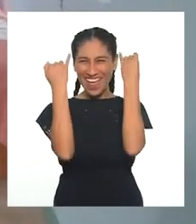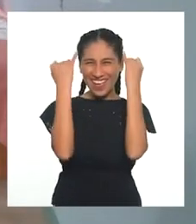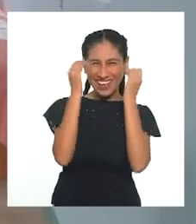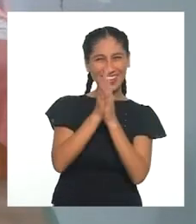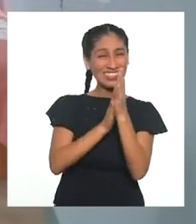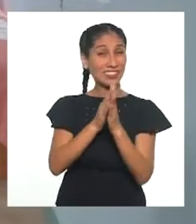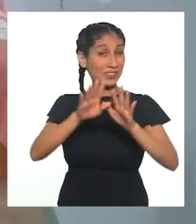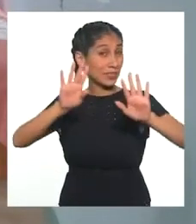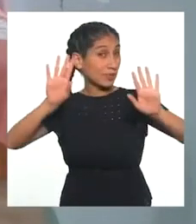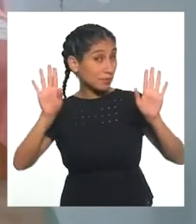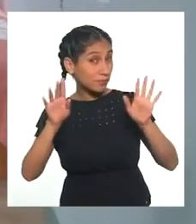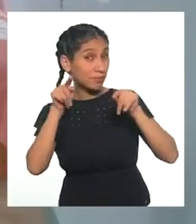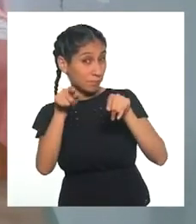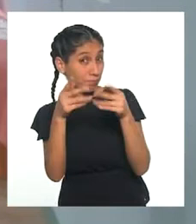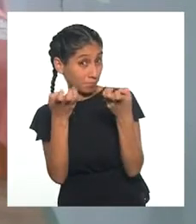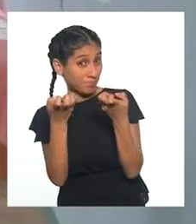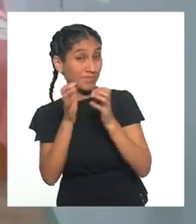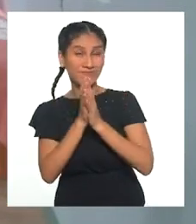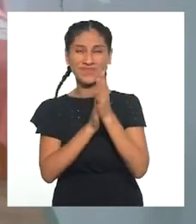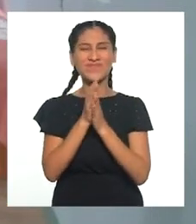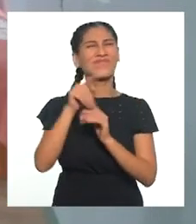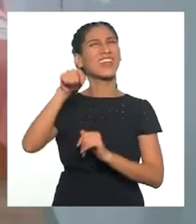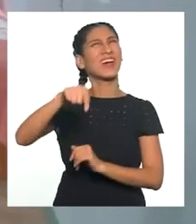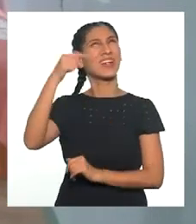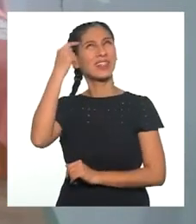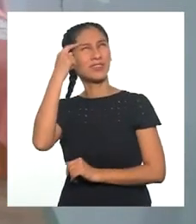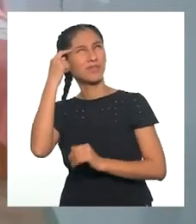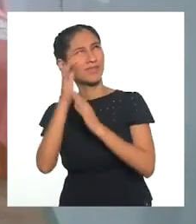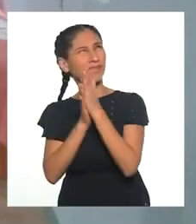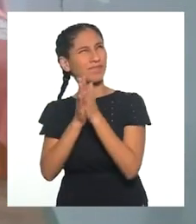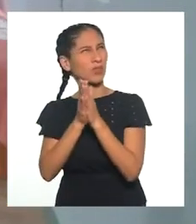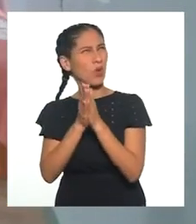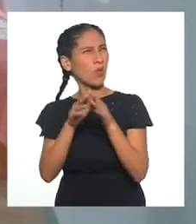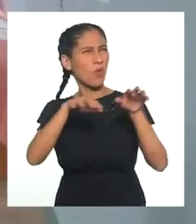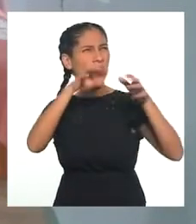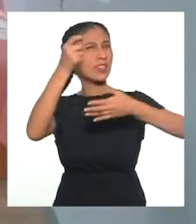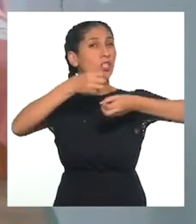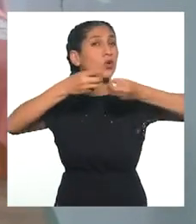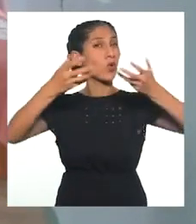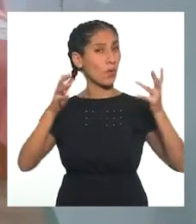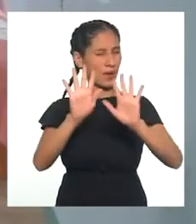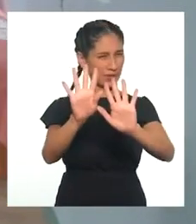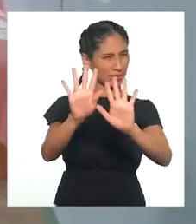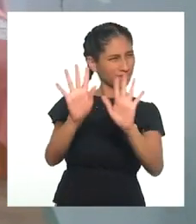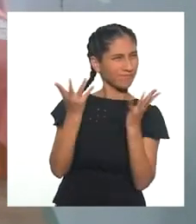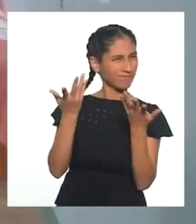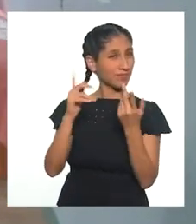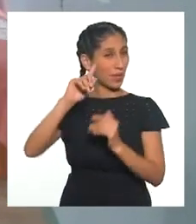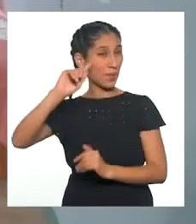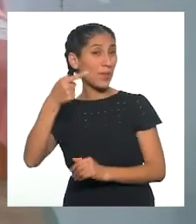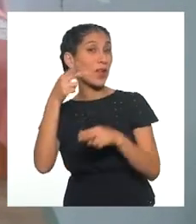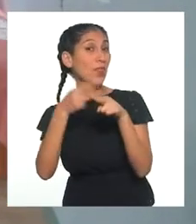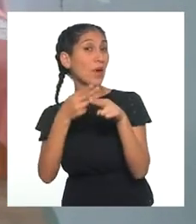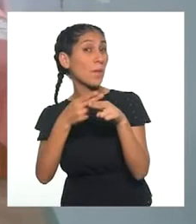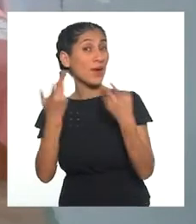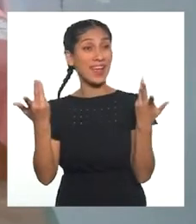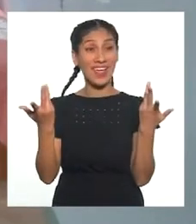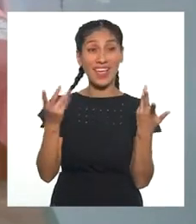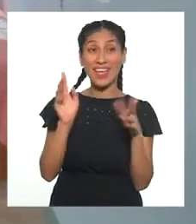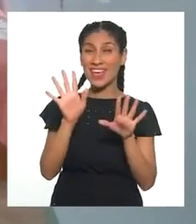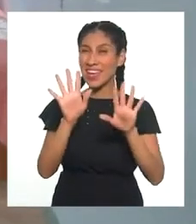Si ese es el camino que quieres tomar, ahora habría de crear un prototipo. Espera. Primero el nombre. El